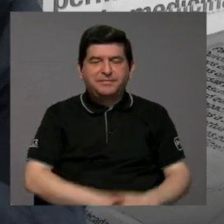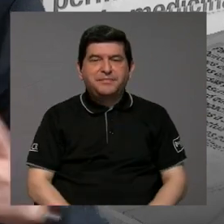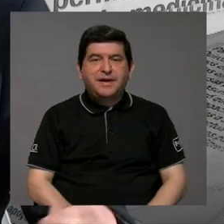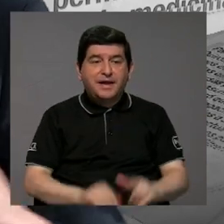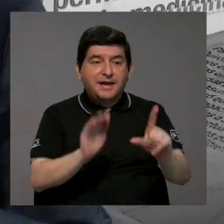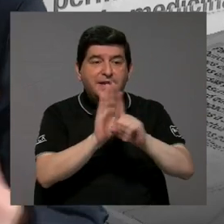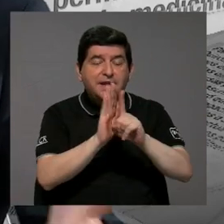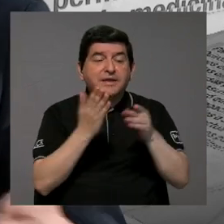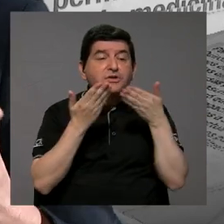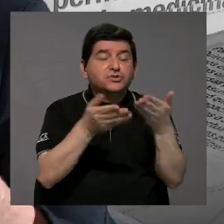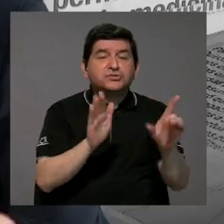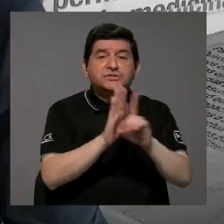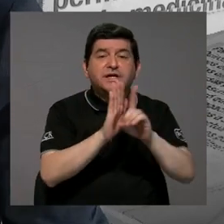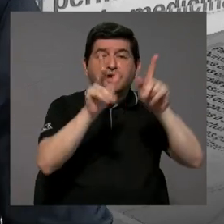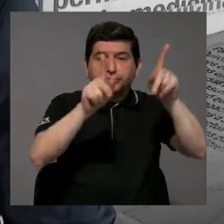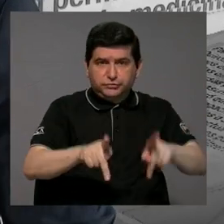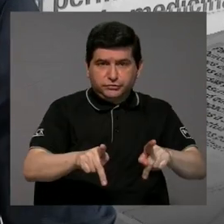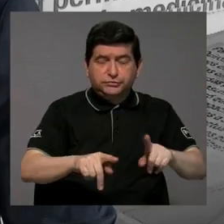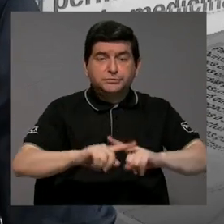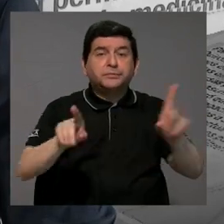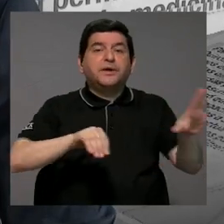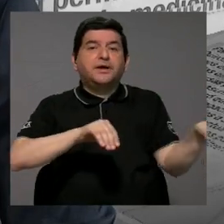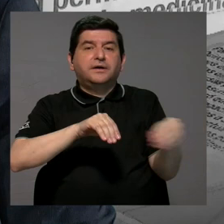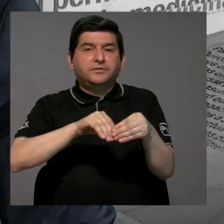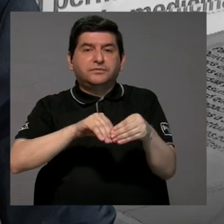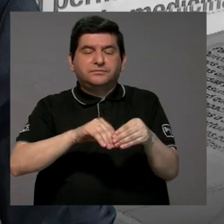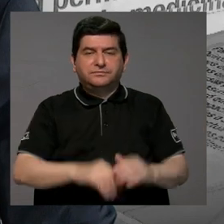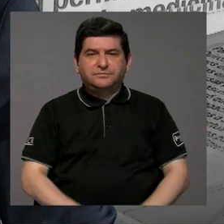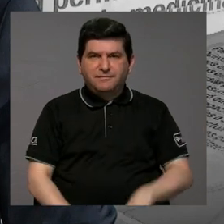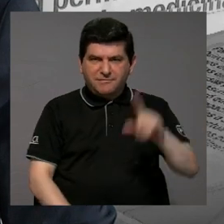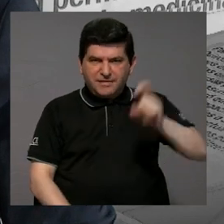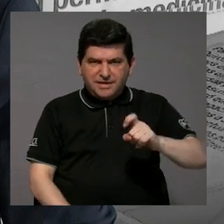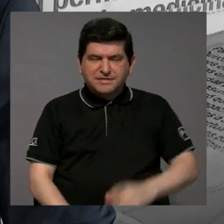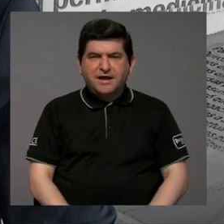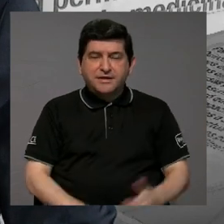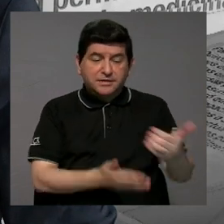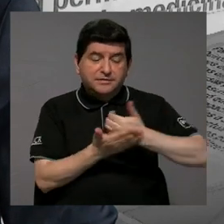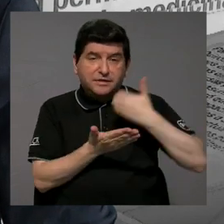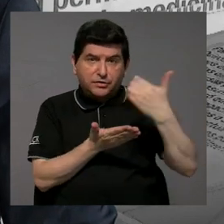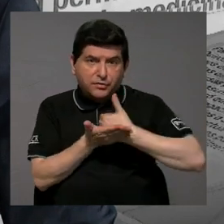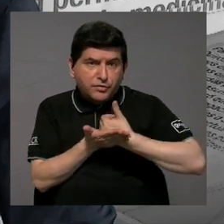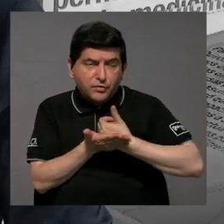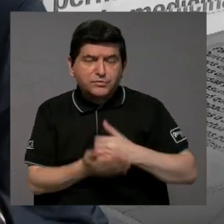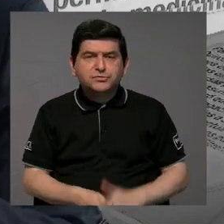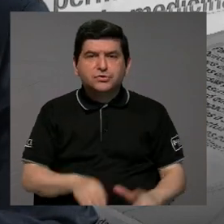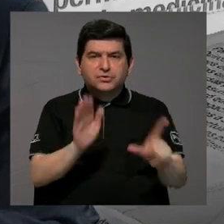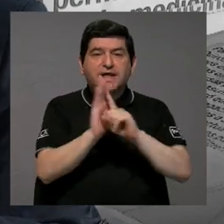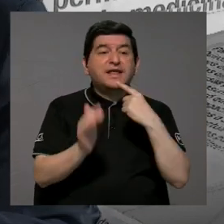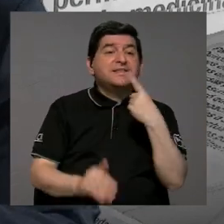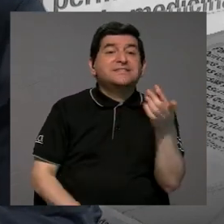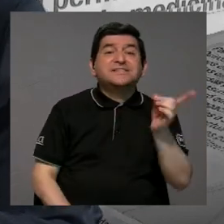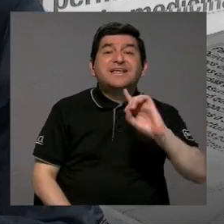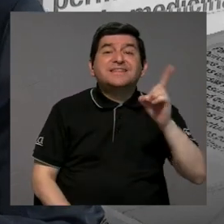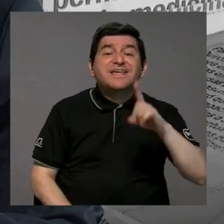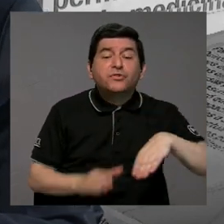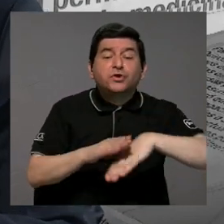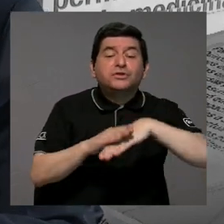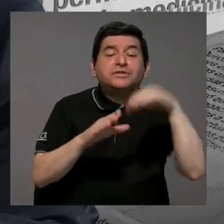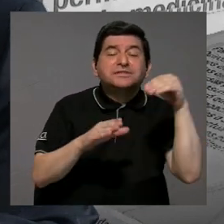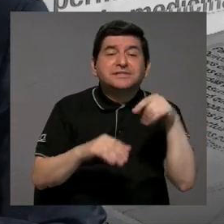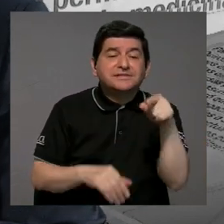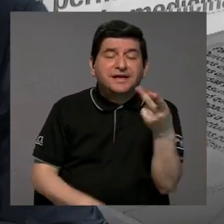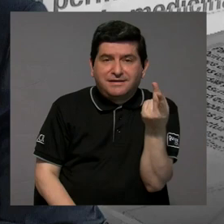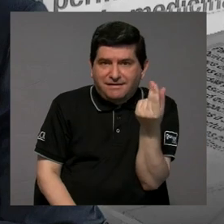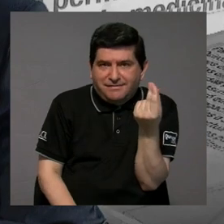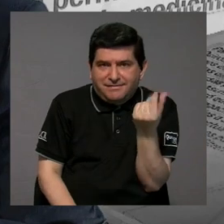que generan derechos para la población, pero además, cuando requieren recursos, las leyes dicen de dónde van a salir esos